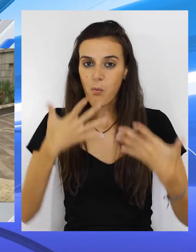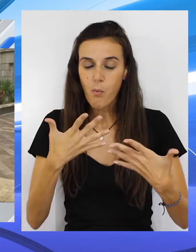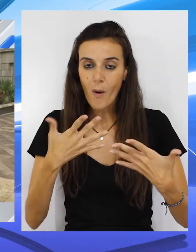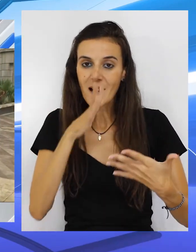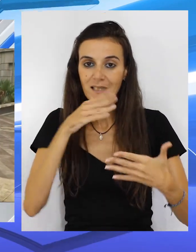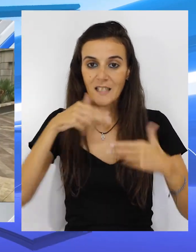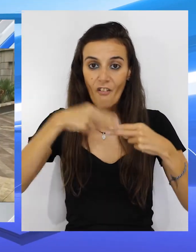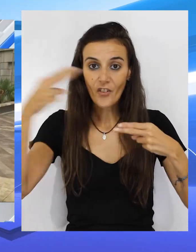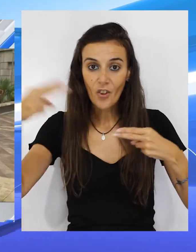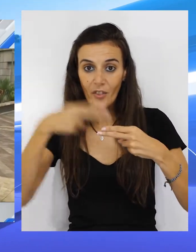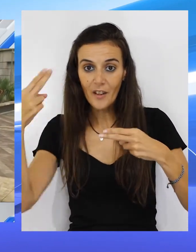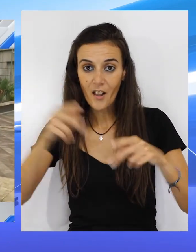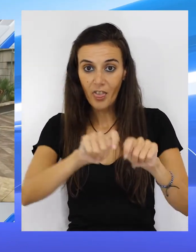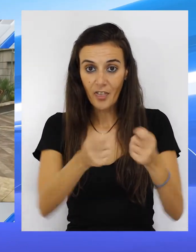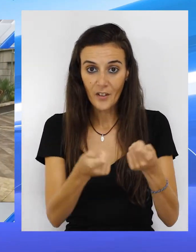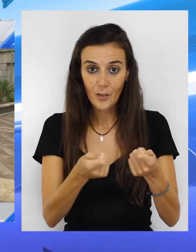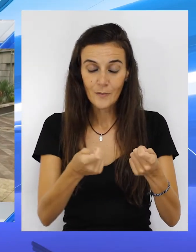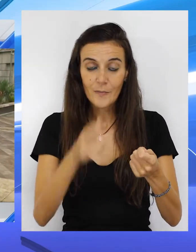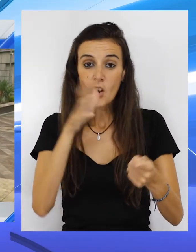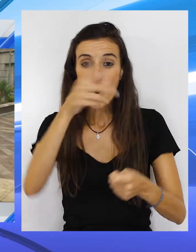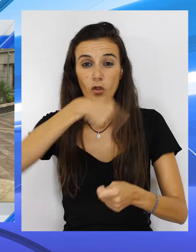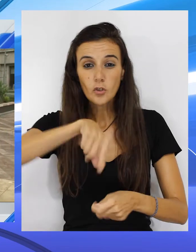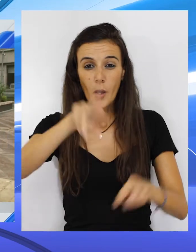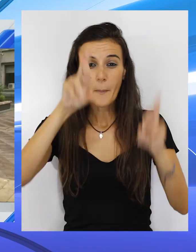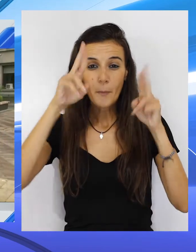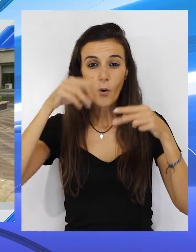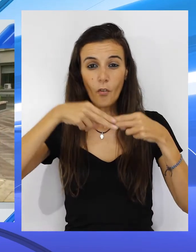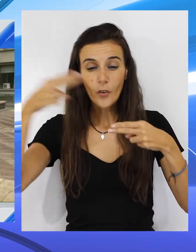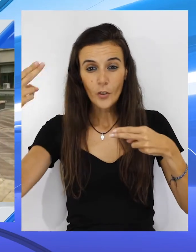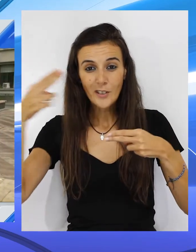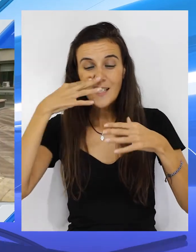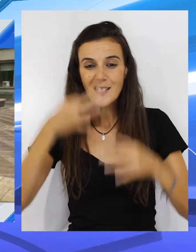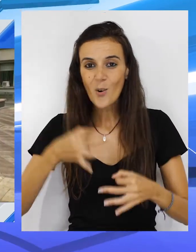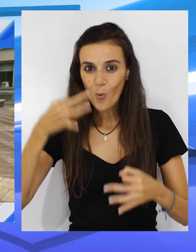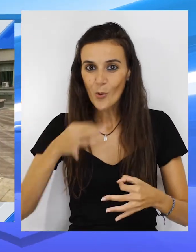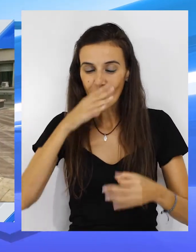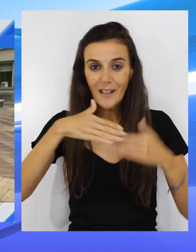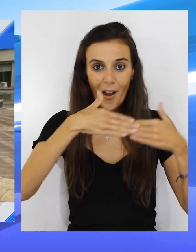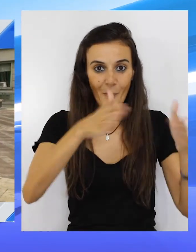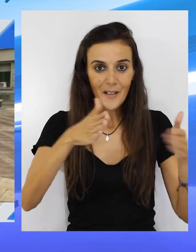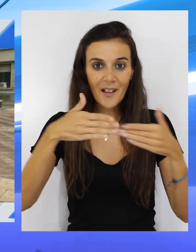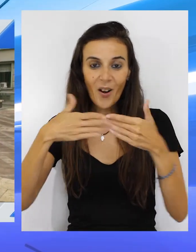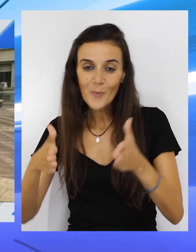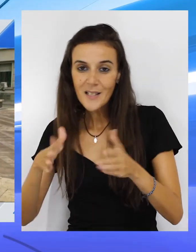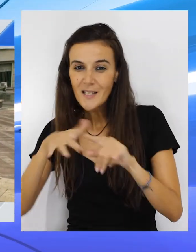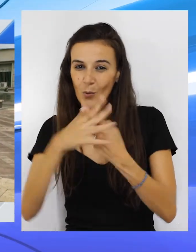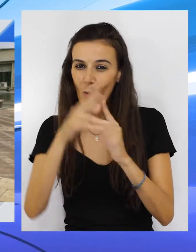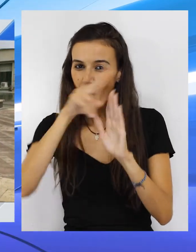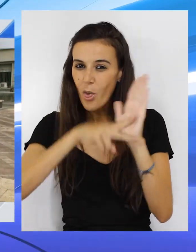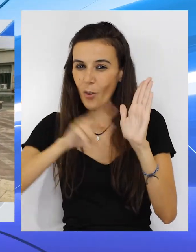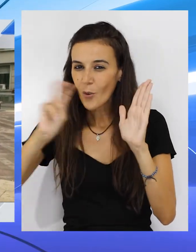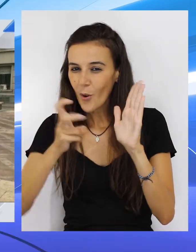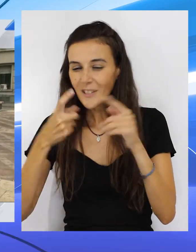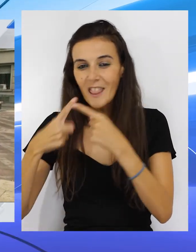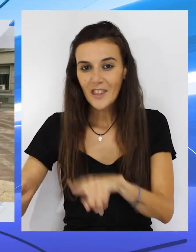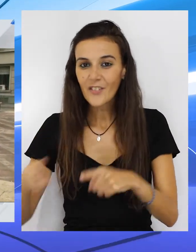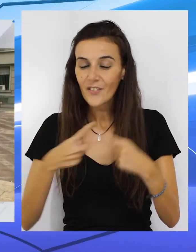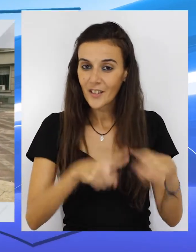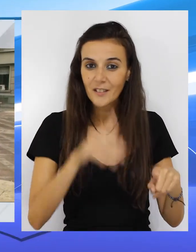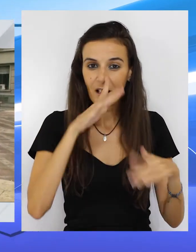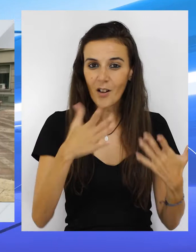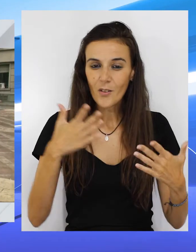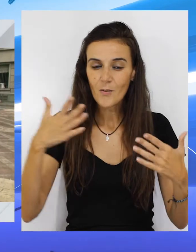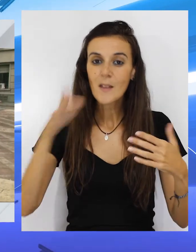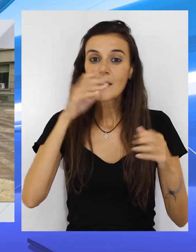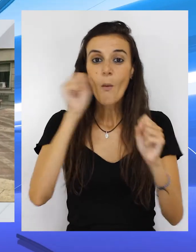cerró la frontera. Ahora esperemos que la frontera, estoy convencido de más, se debe de abrir en otras condiciones distintas a las que se